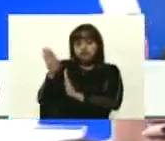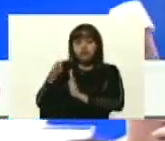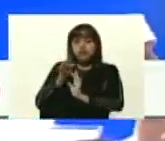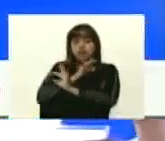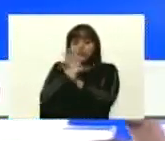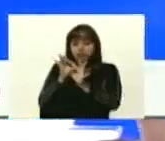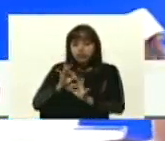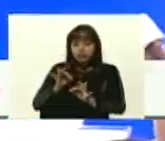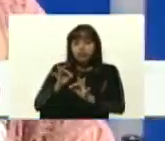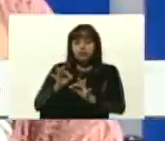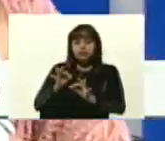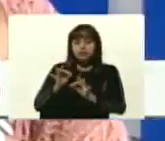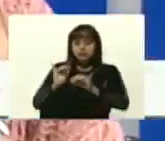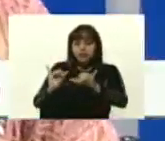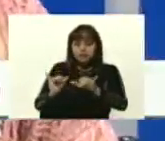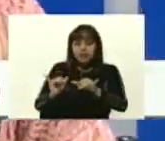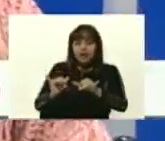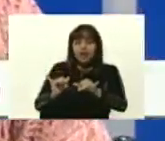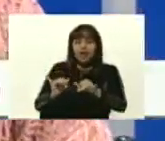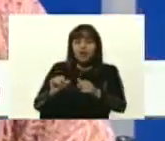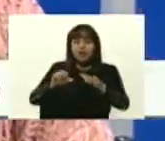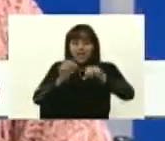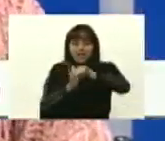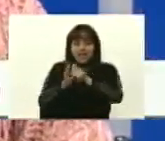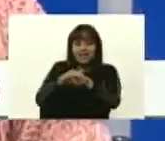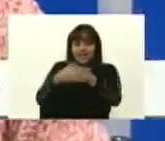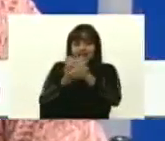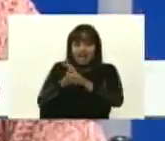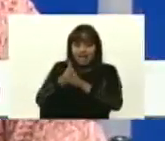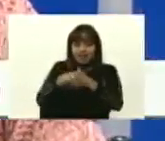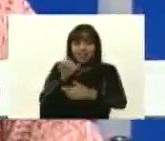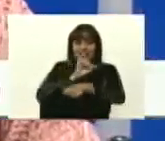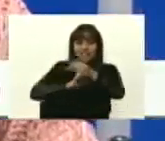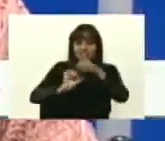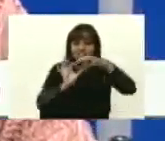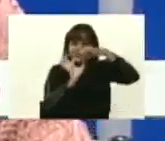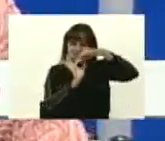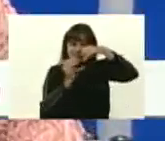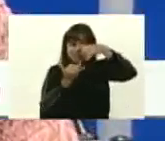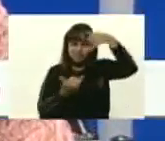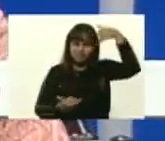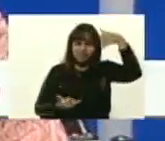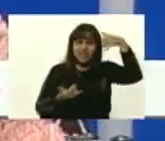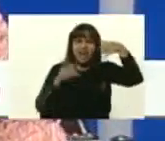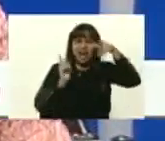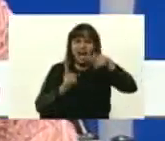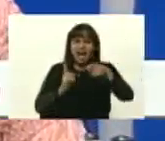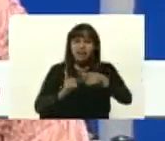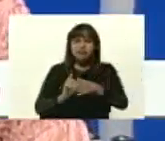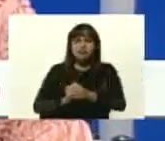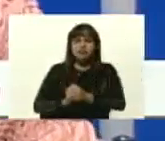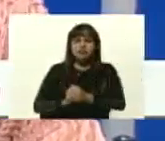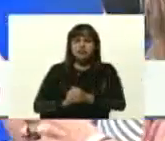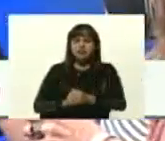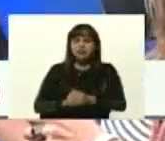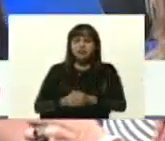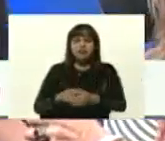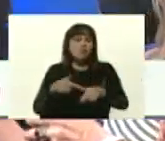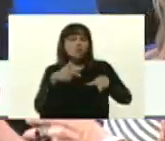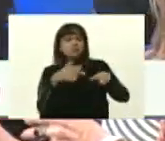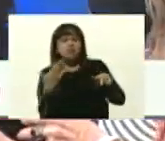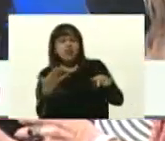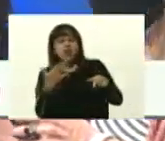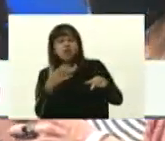manera artesanal una crema antiescara, con nuevas tecnologías, base de nanopartículas de plata. ¿Para qué sirve esta crema?